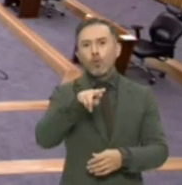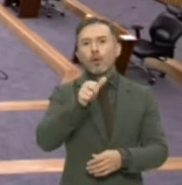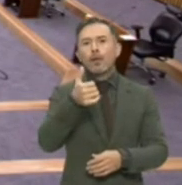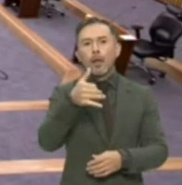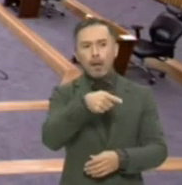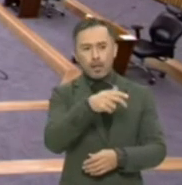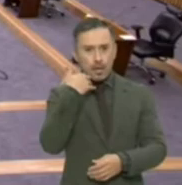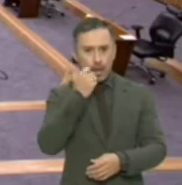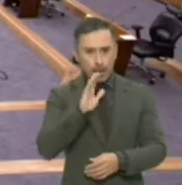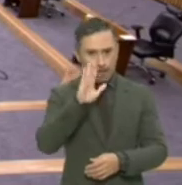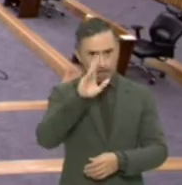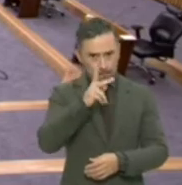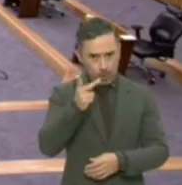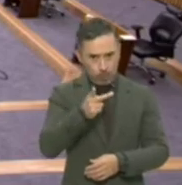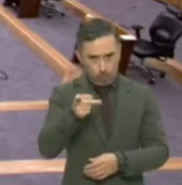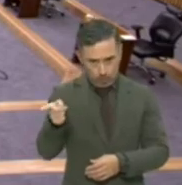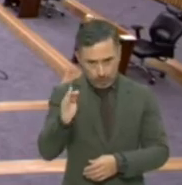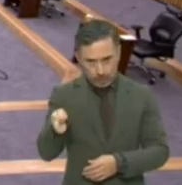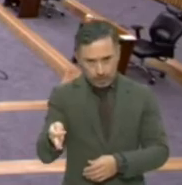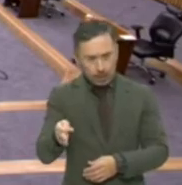acepta? Sí, claro. Adelante. Gracias.